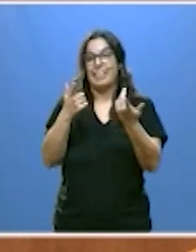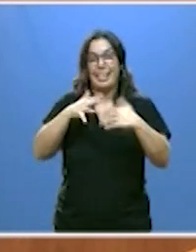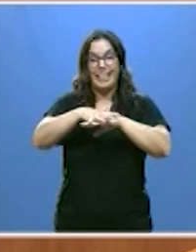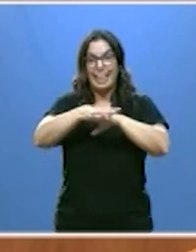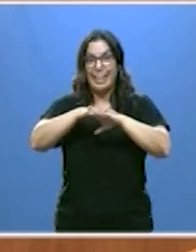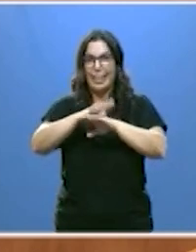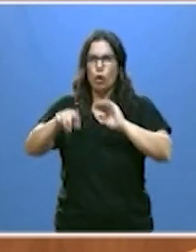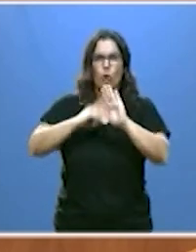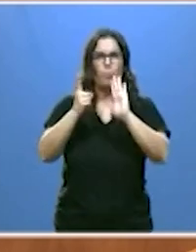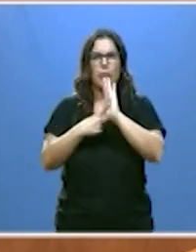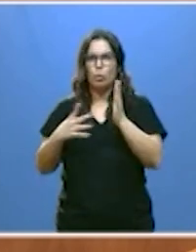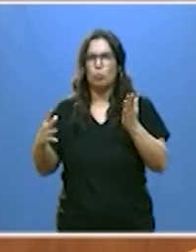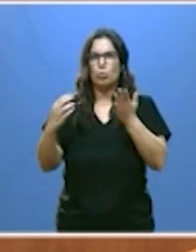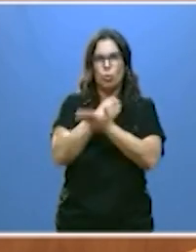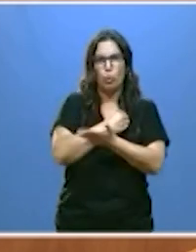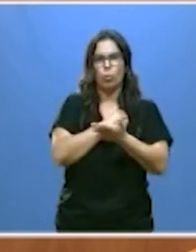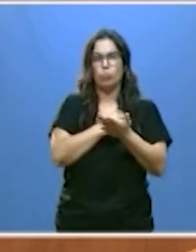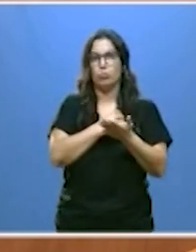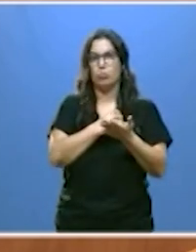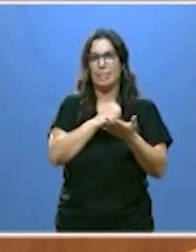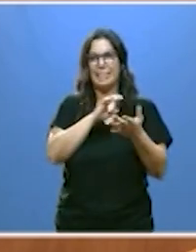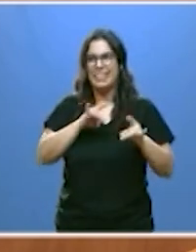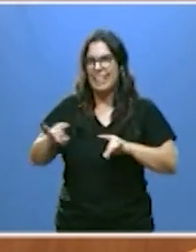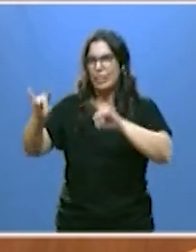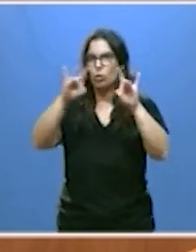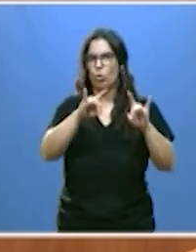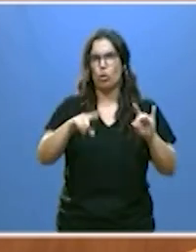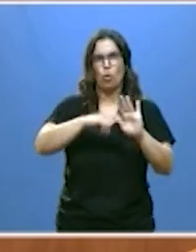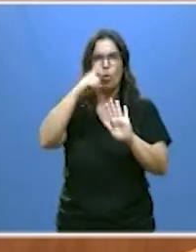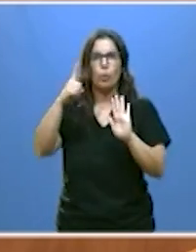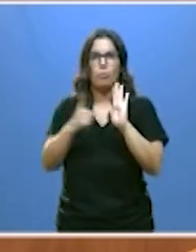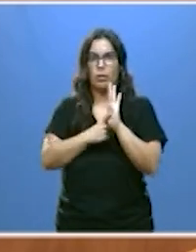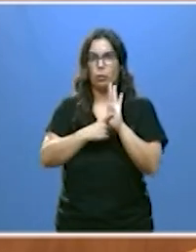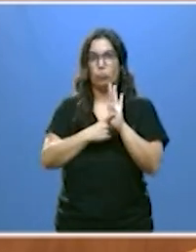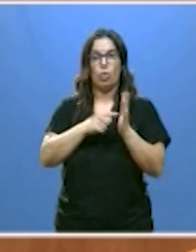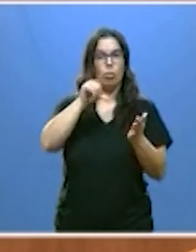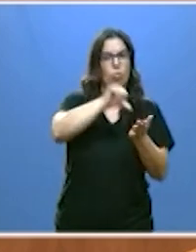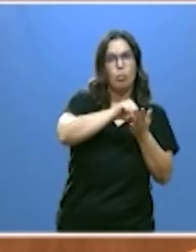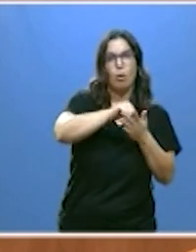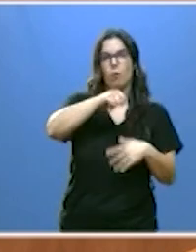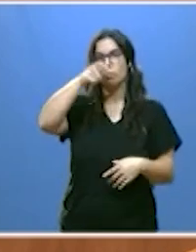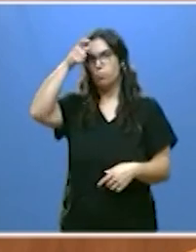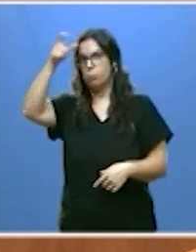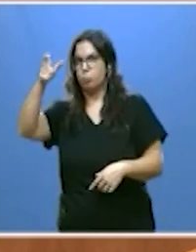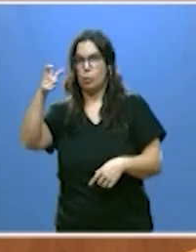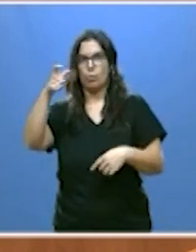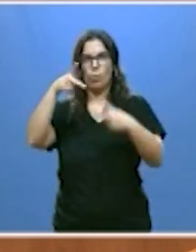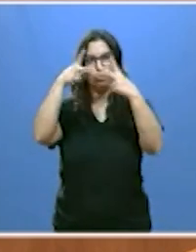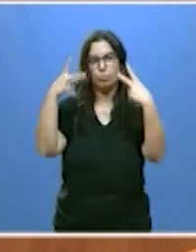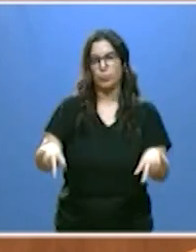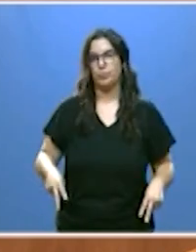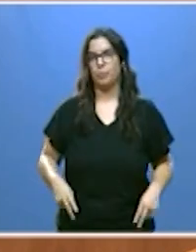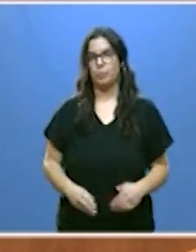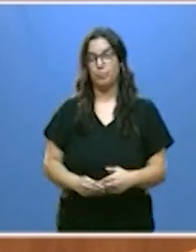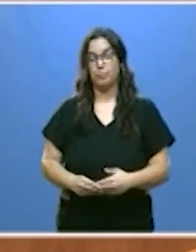con la que contamos a lo largo de nuestro territorio tanto el urbano como en el ámbito rural